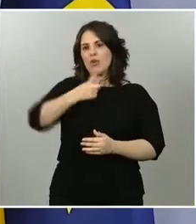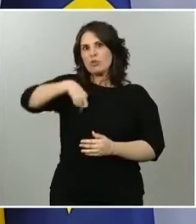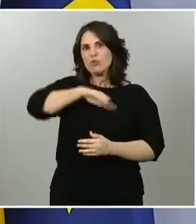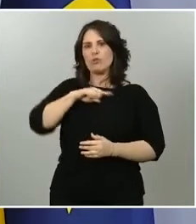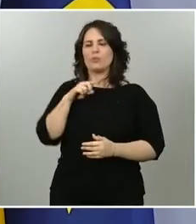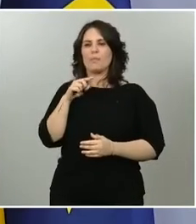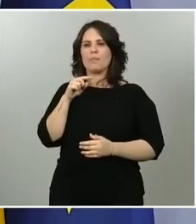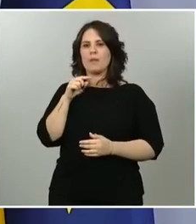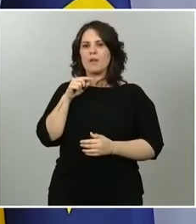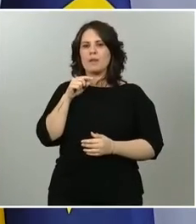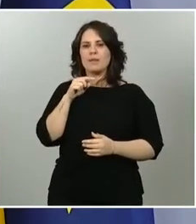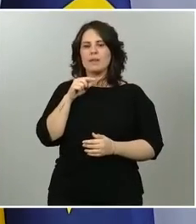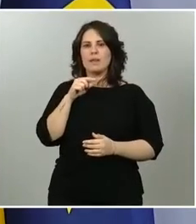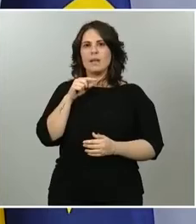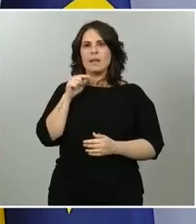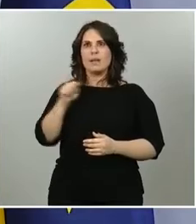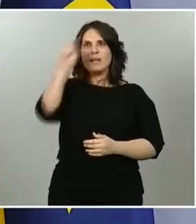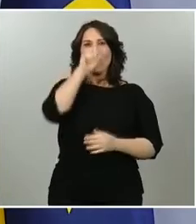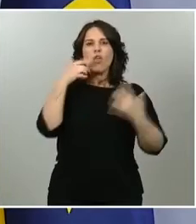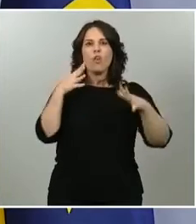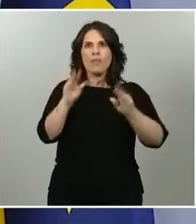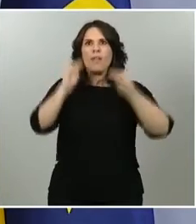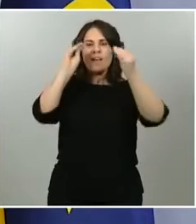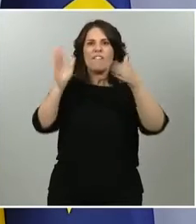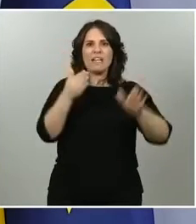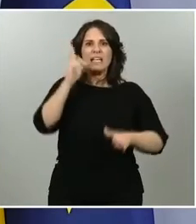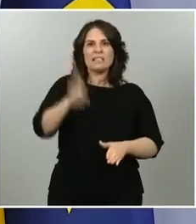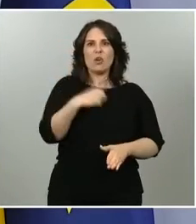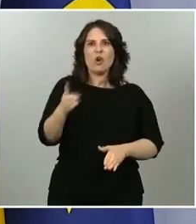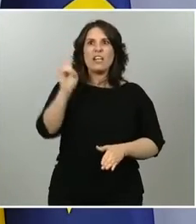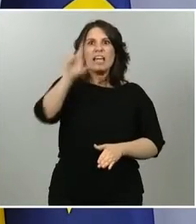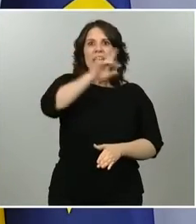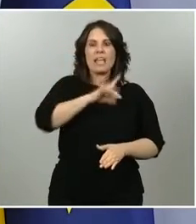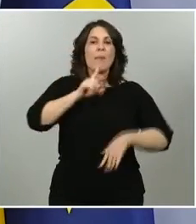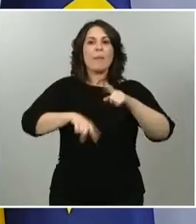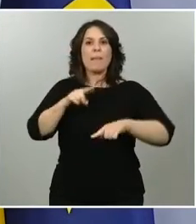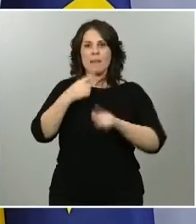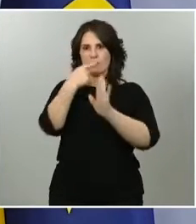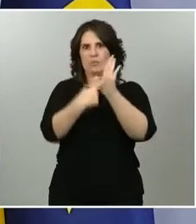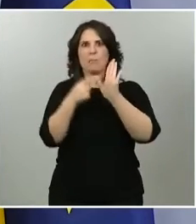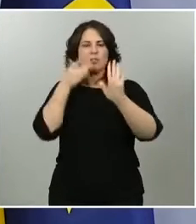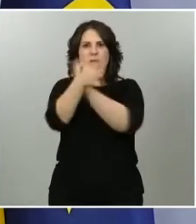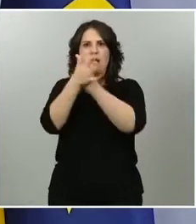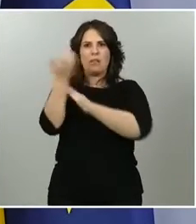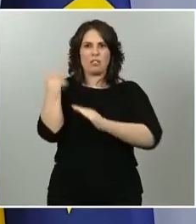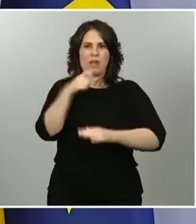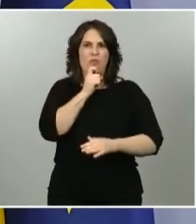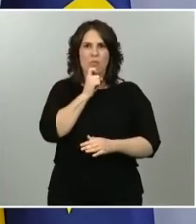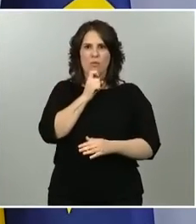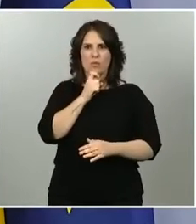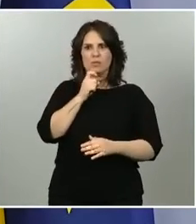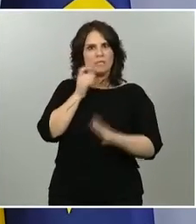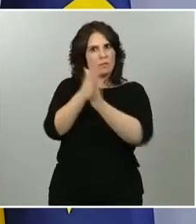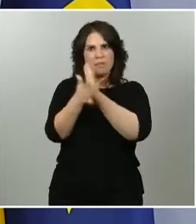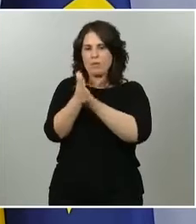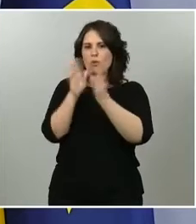pueden progresar de fase. Esto es un procedimiento que está explicitado en una orden de cogobernanza y procedimiento. Son las comunidades autónomas, en